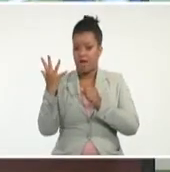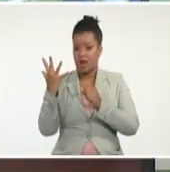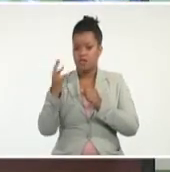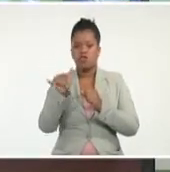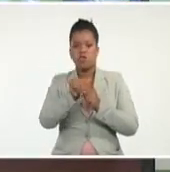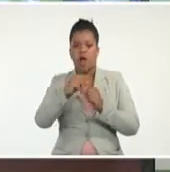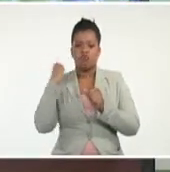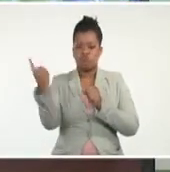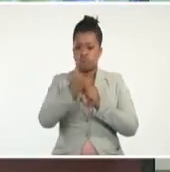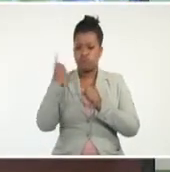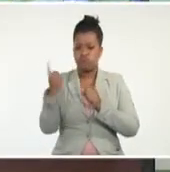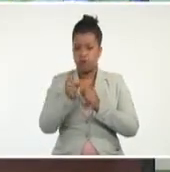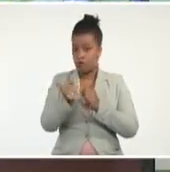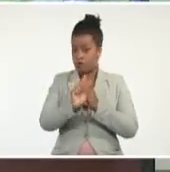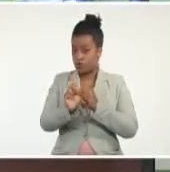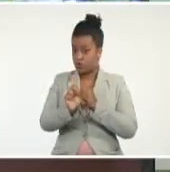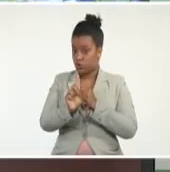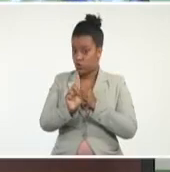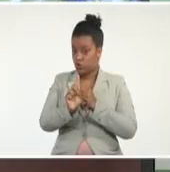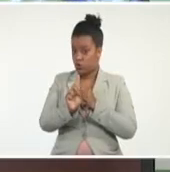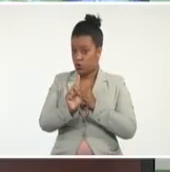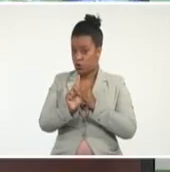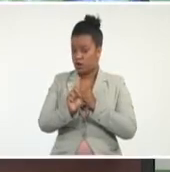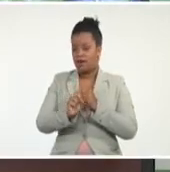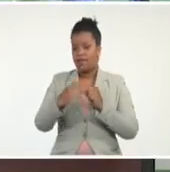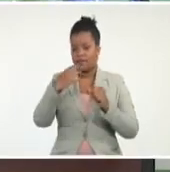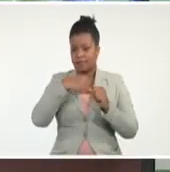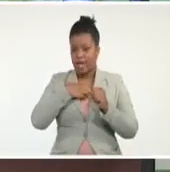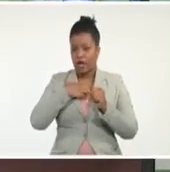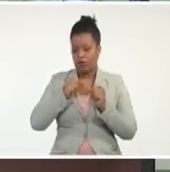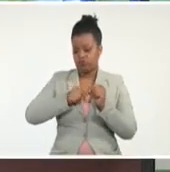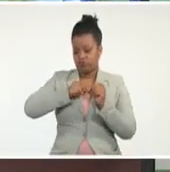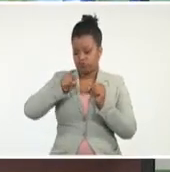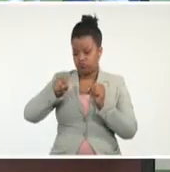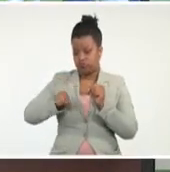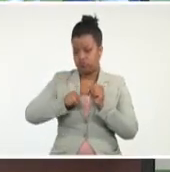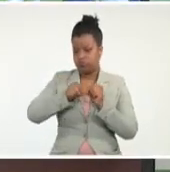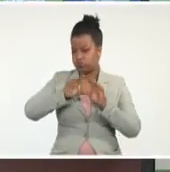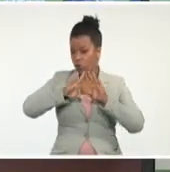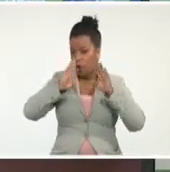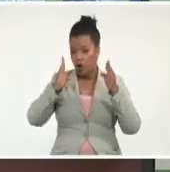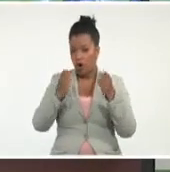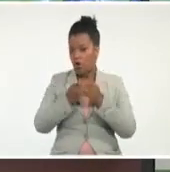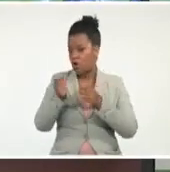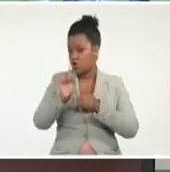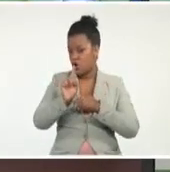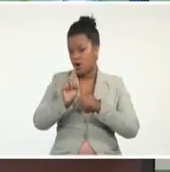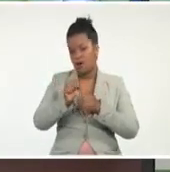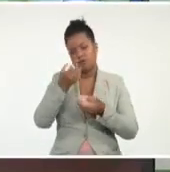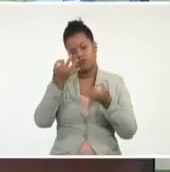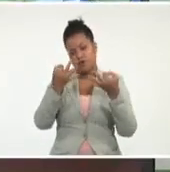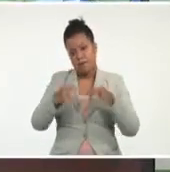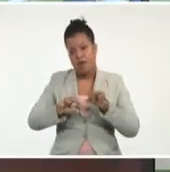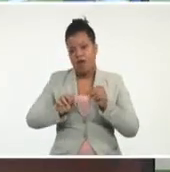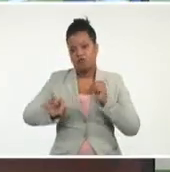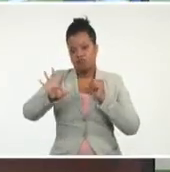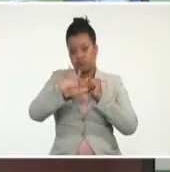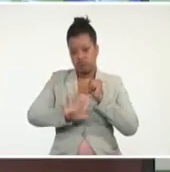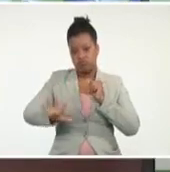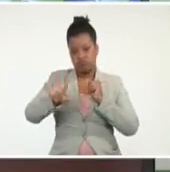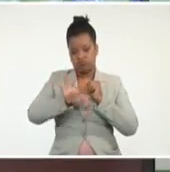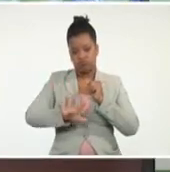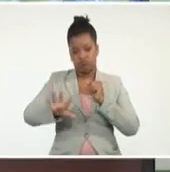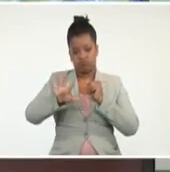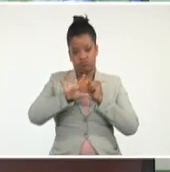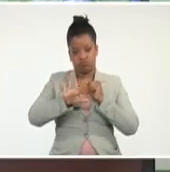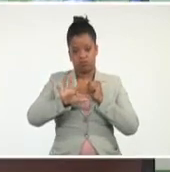que es circular, que tiene sus ojos, que tiene todos los elementos fuertes bien definidos en la zona